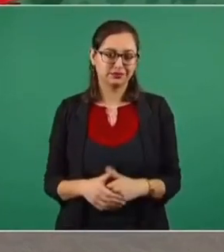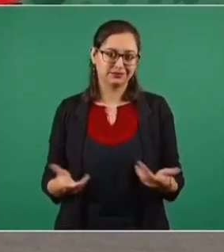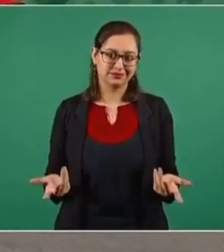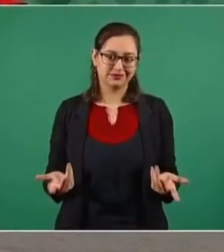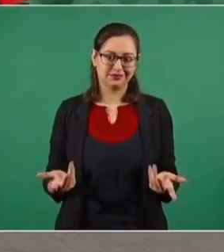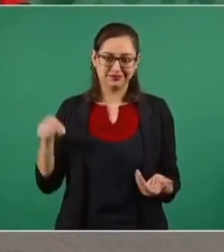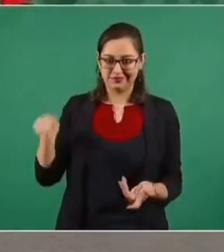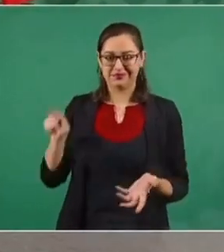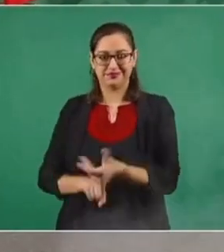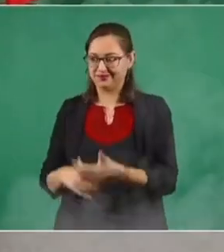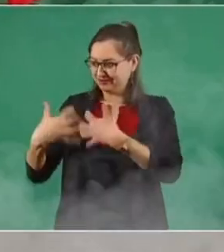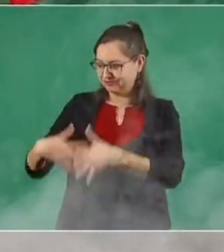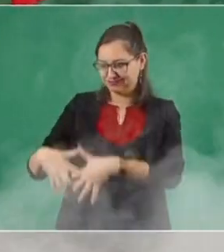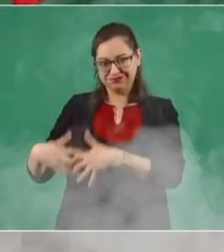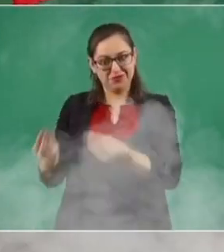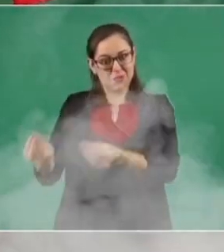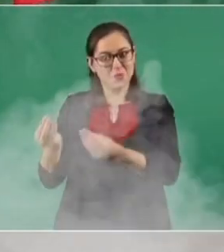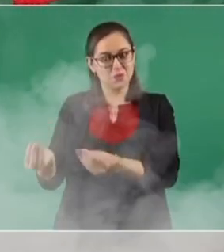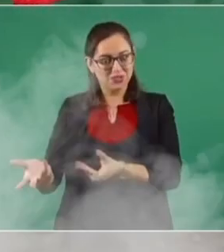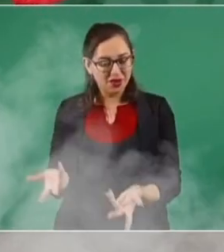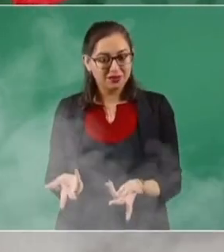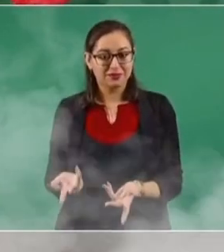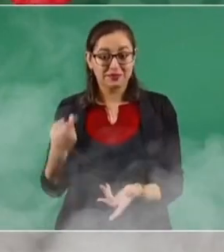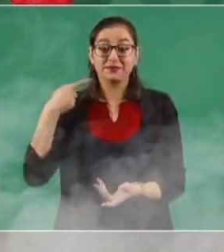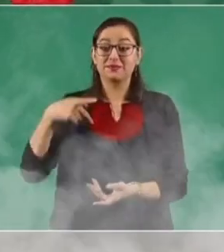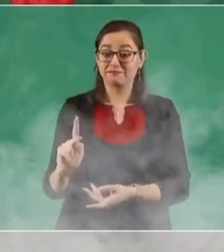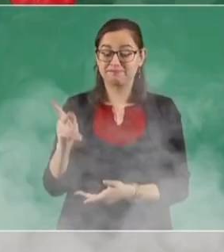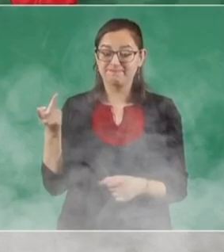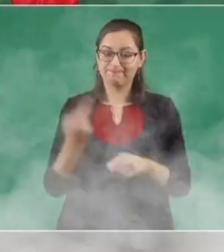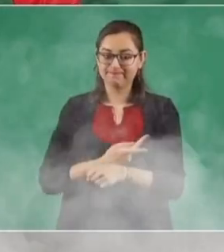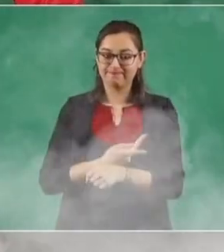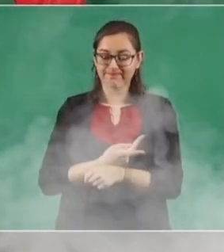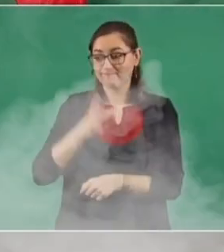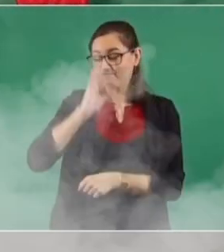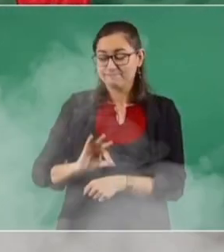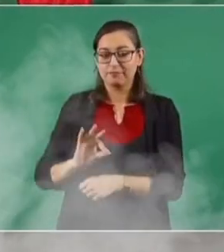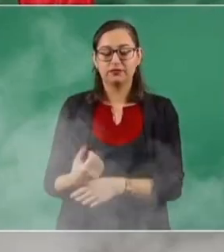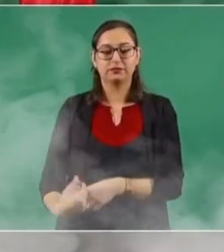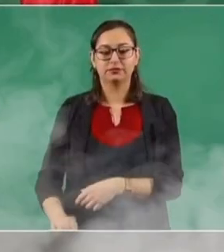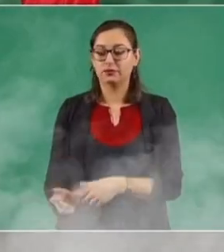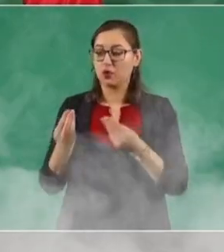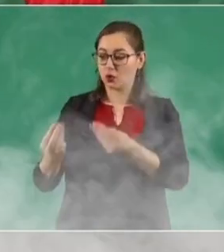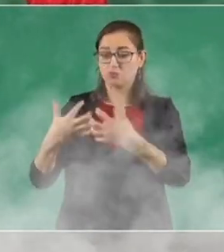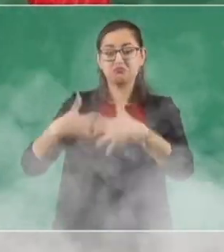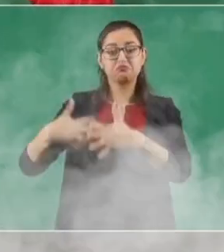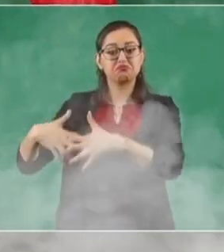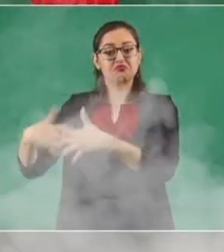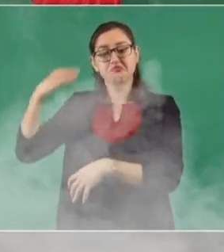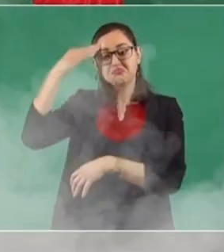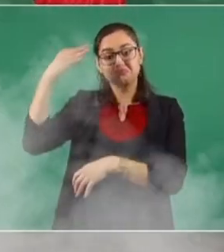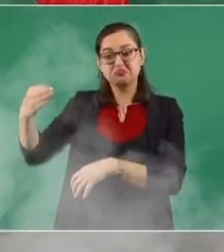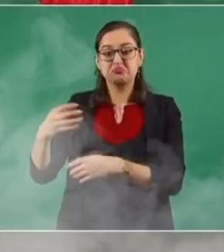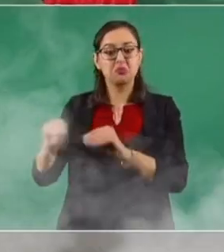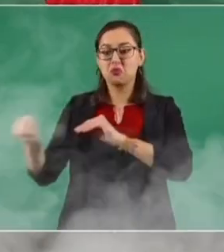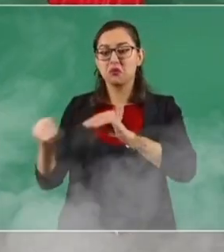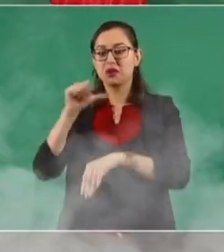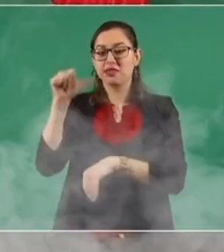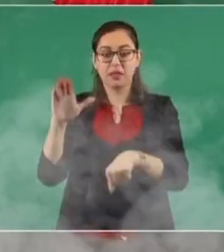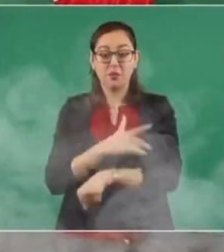para mucho más, pero sus plantas están paradas o subutilizadas porque no les permiten el despacho.